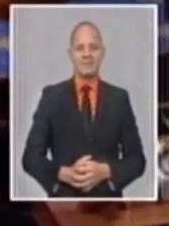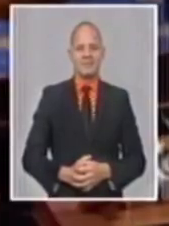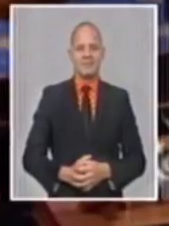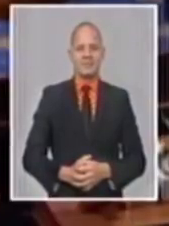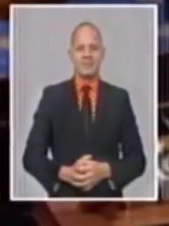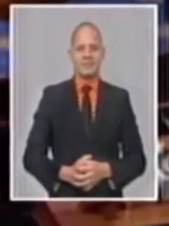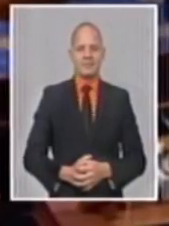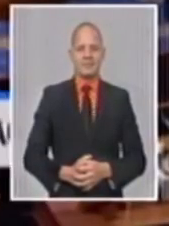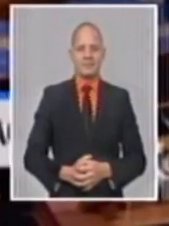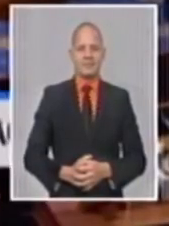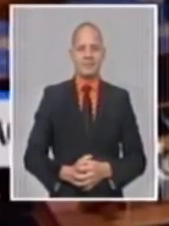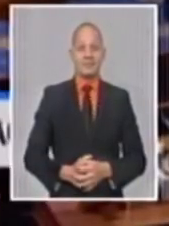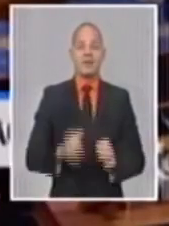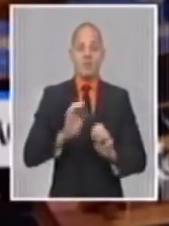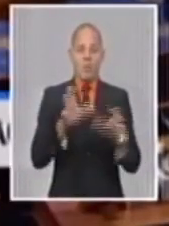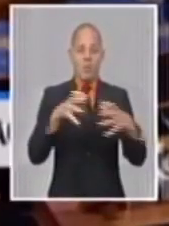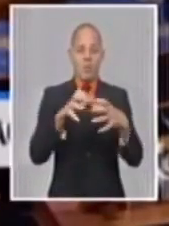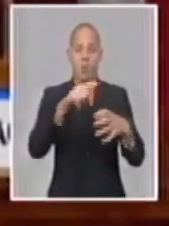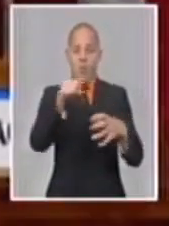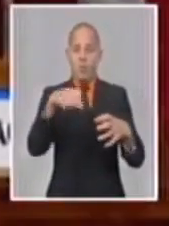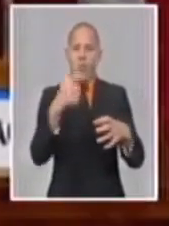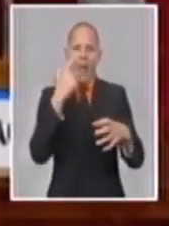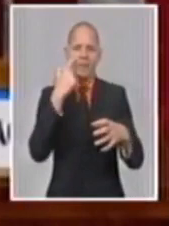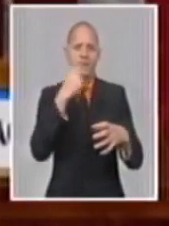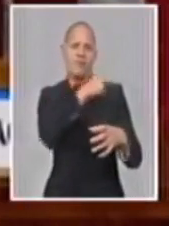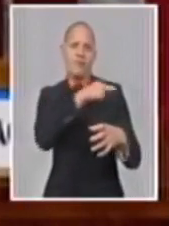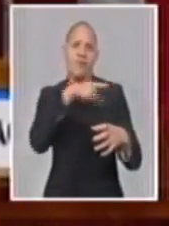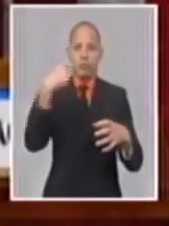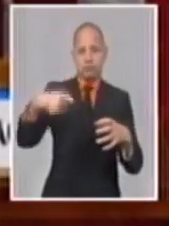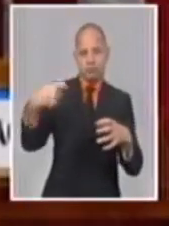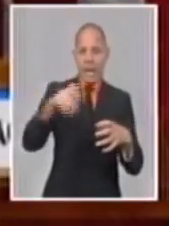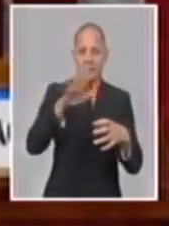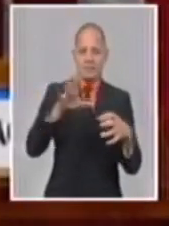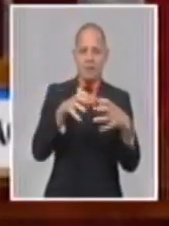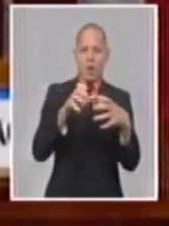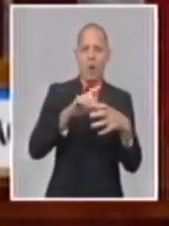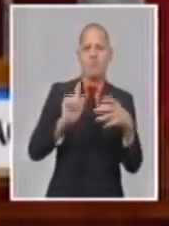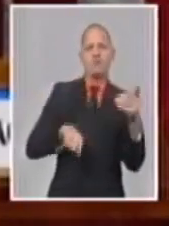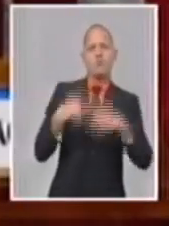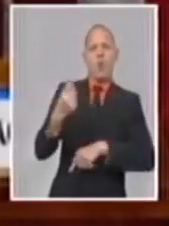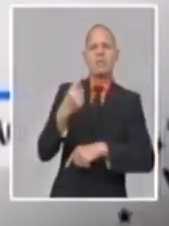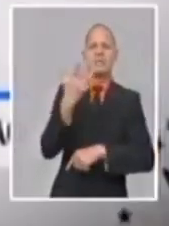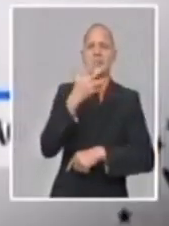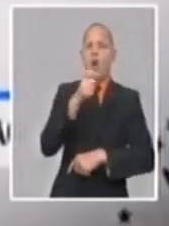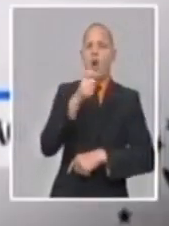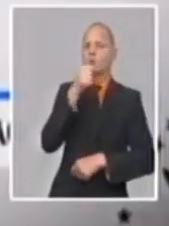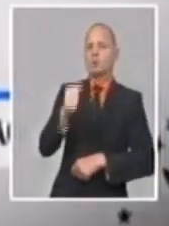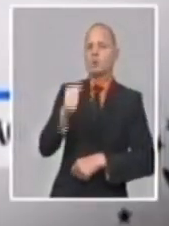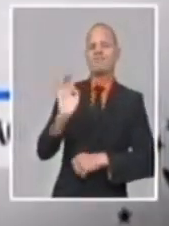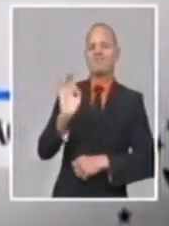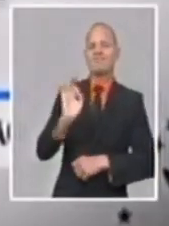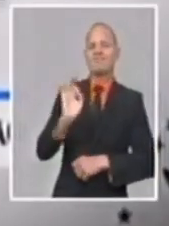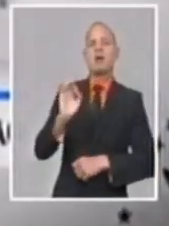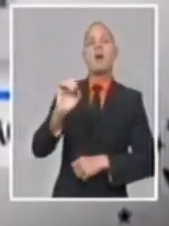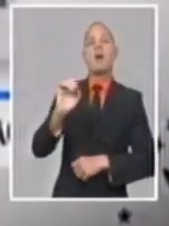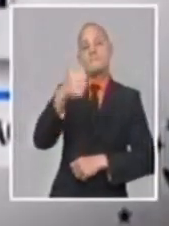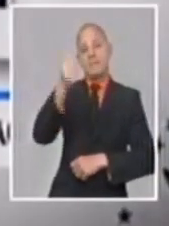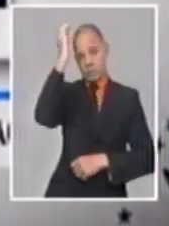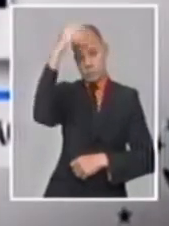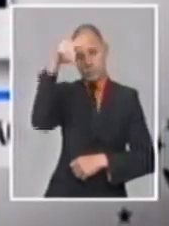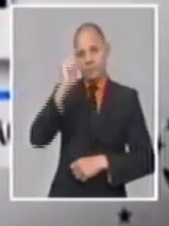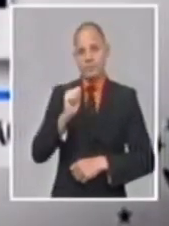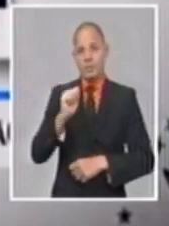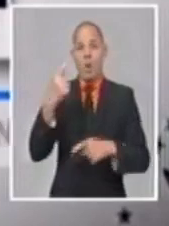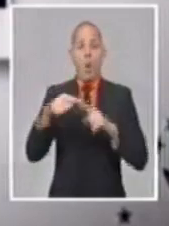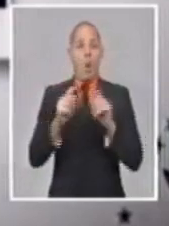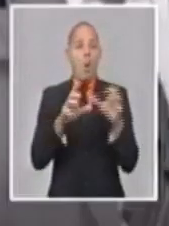Un voto para la historia. La Cámara de Representantes imputa a Trump por incitar a una insurrección. Y a los demócratas se